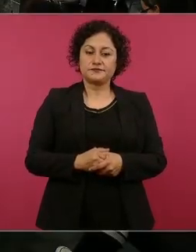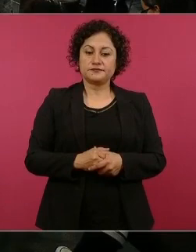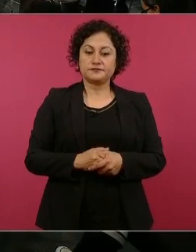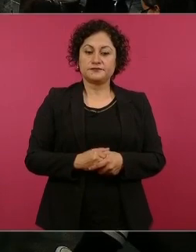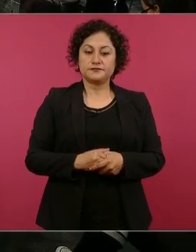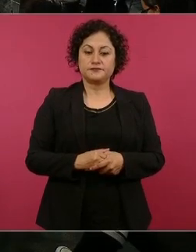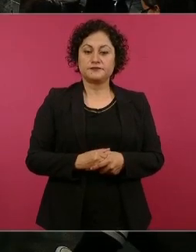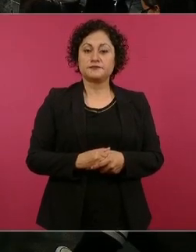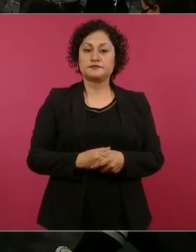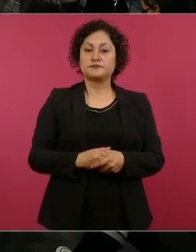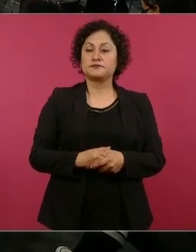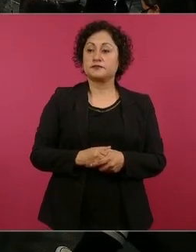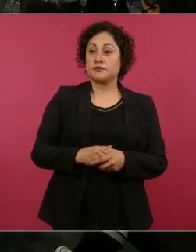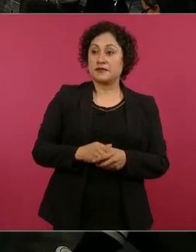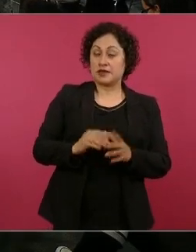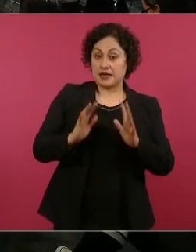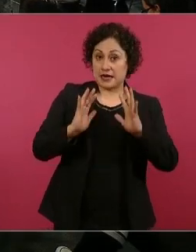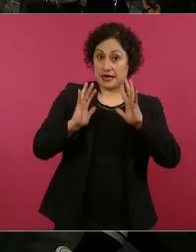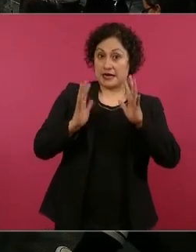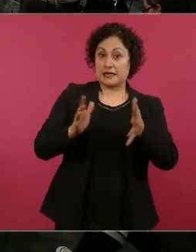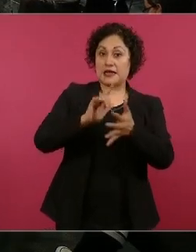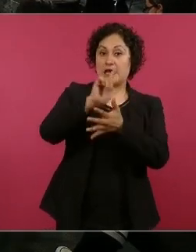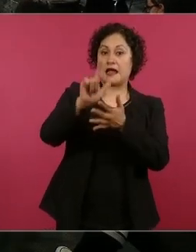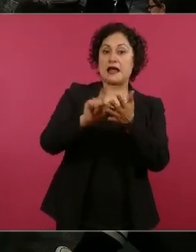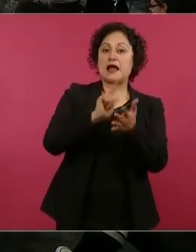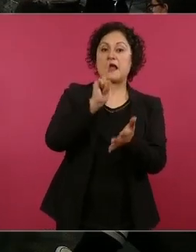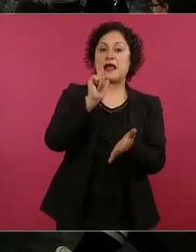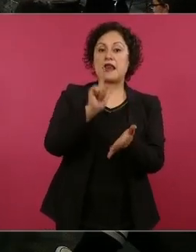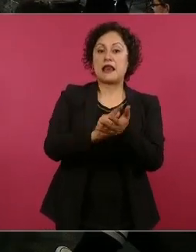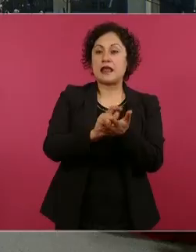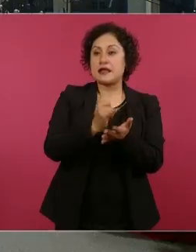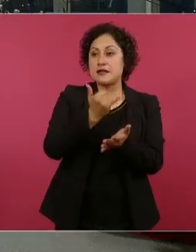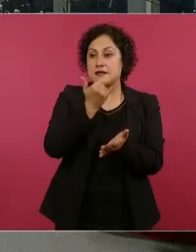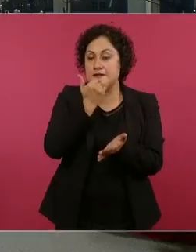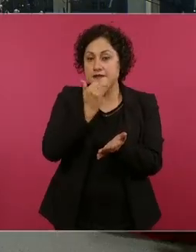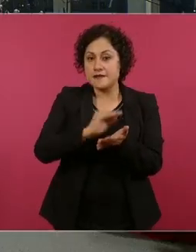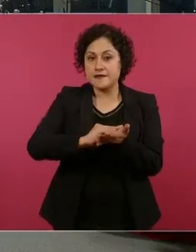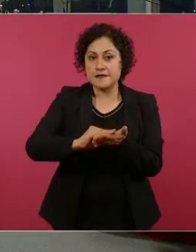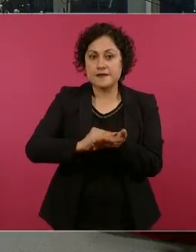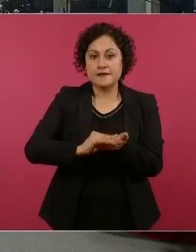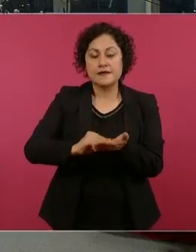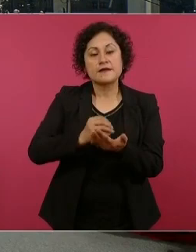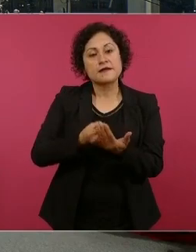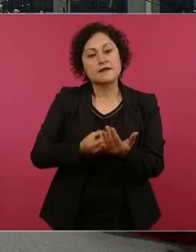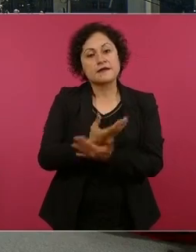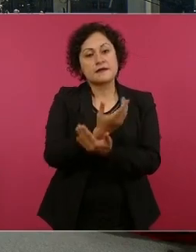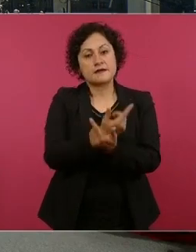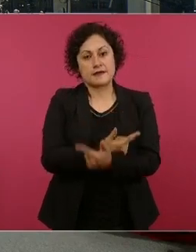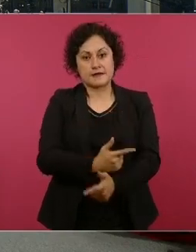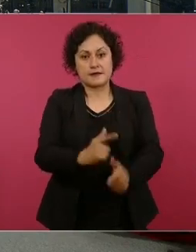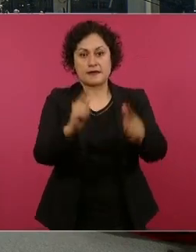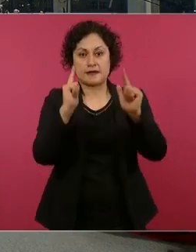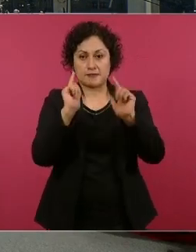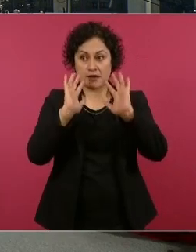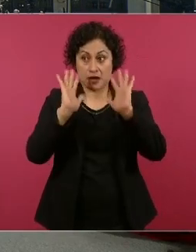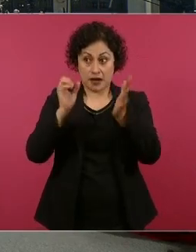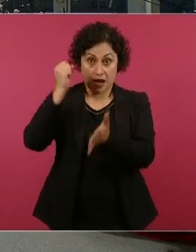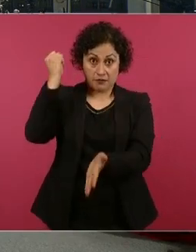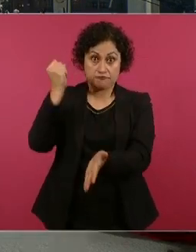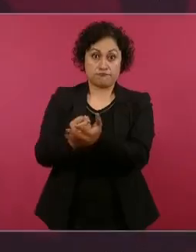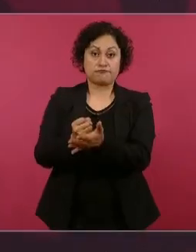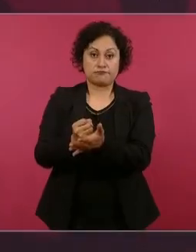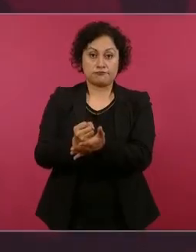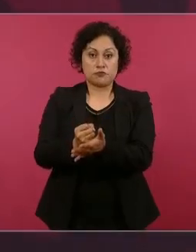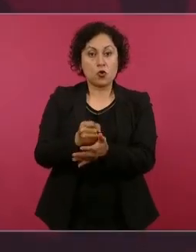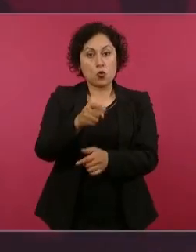Ya aprobaron la ley de amnistía, ¿va a estar vigente cuando se reúna con los padres el 3 de junio? Sí, yo